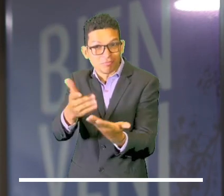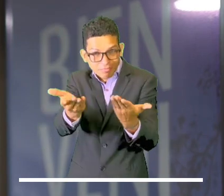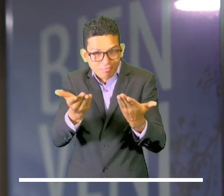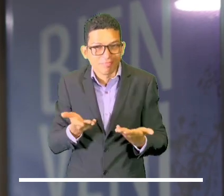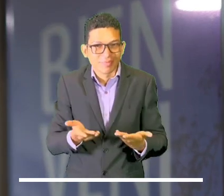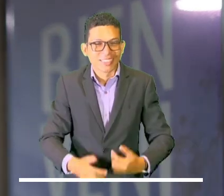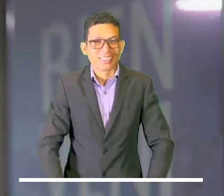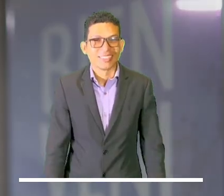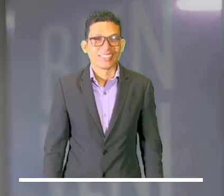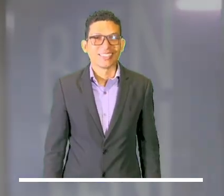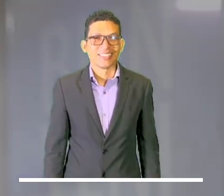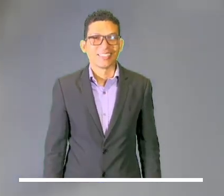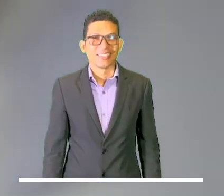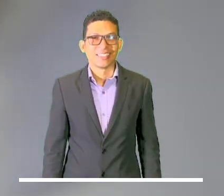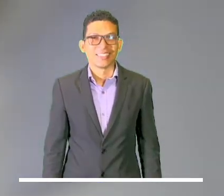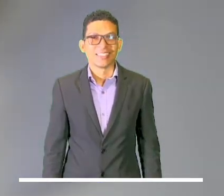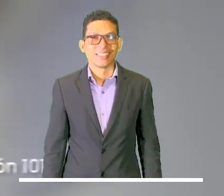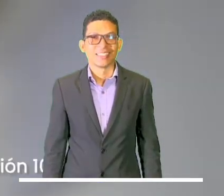Bienvenidos.